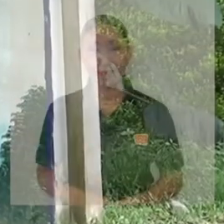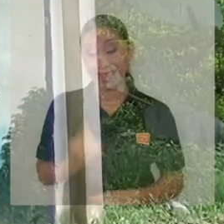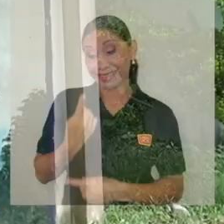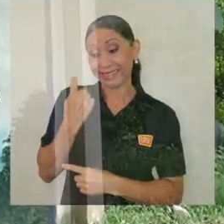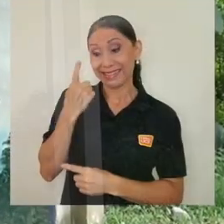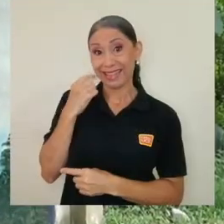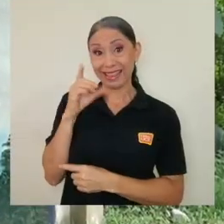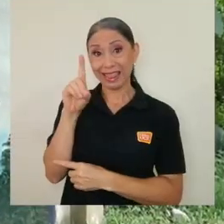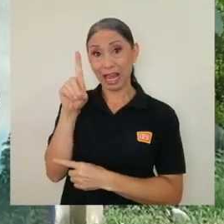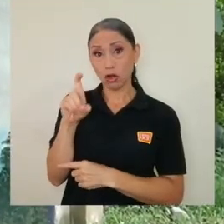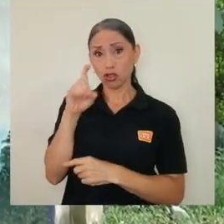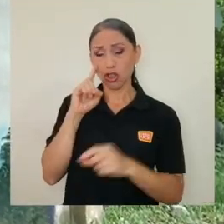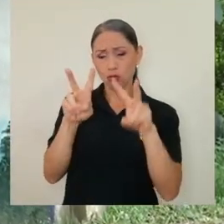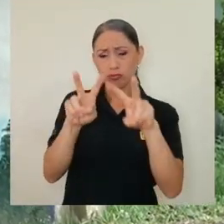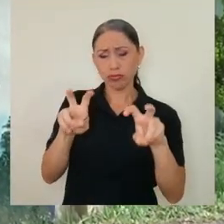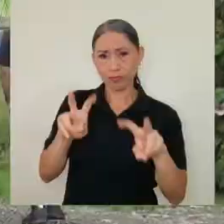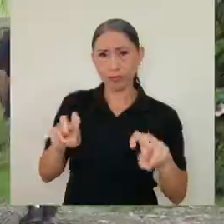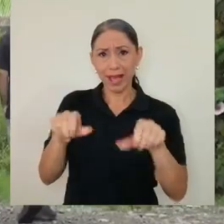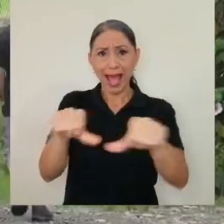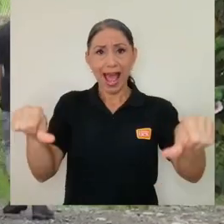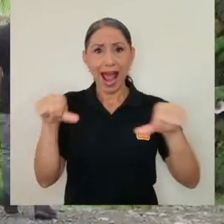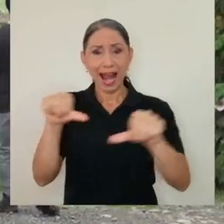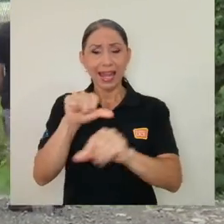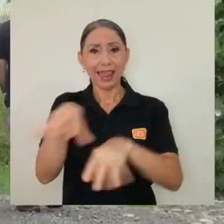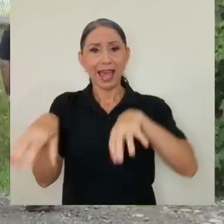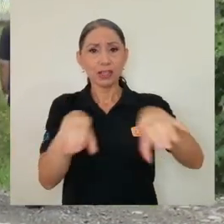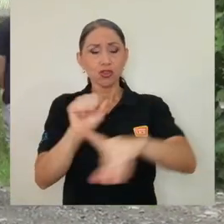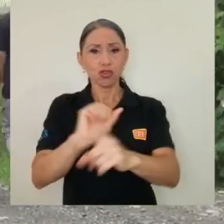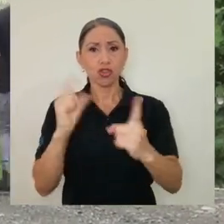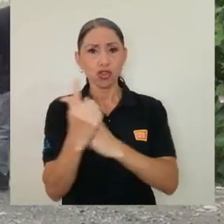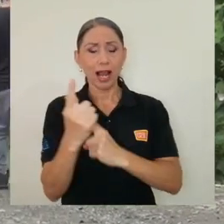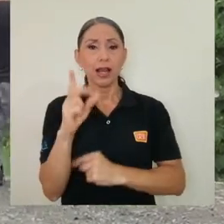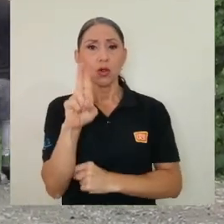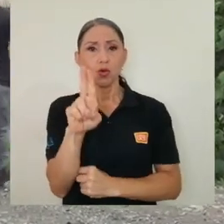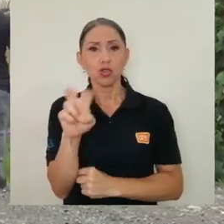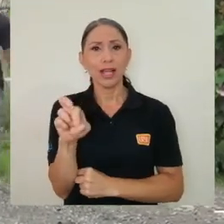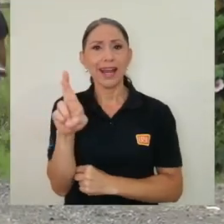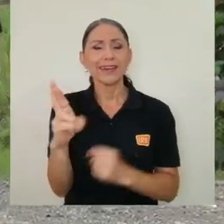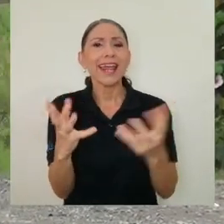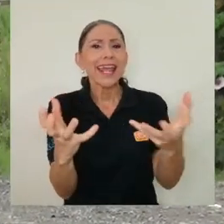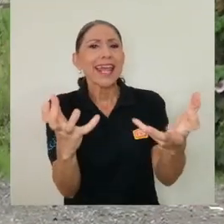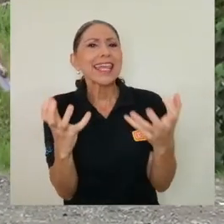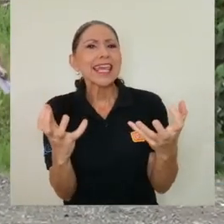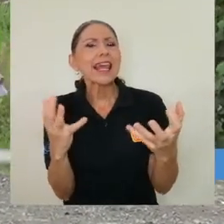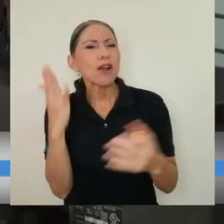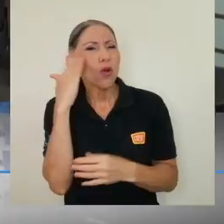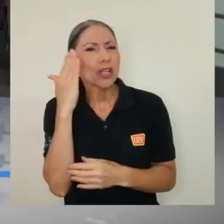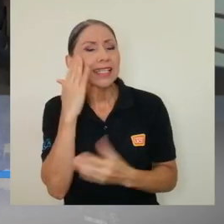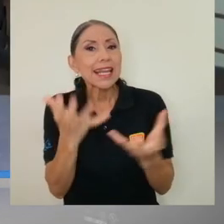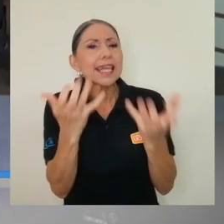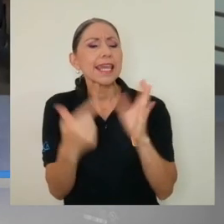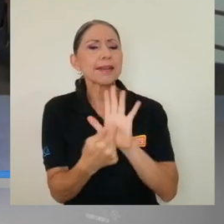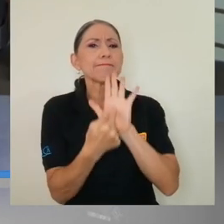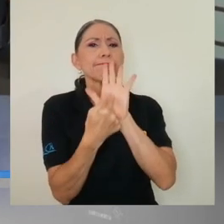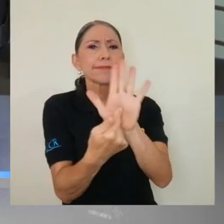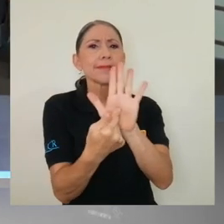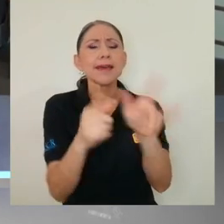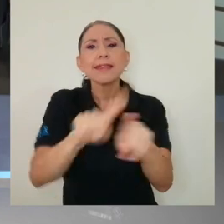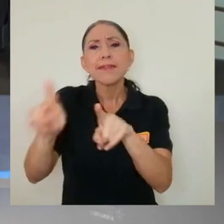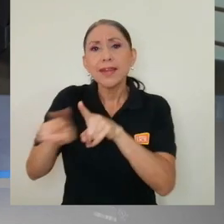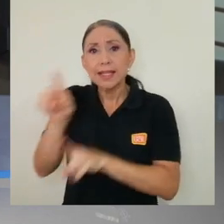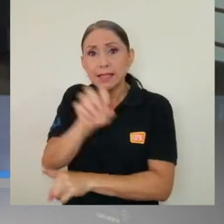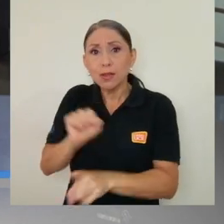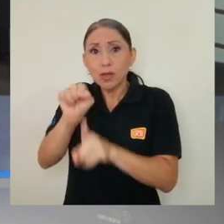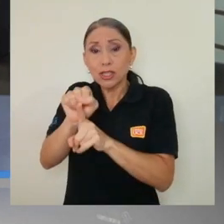Un reciente diagnóstico aplicado desde el área de acción social de la UCR buscó conocer y visibilizar las diversas situaciones